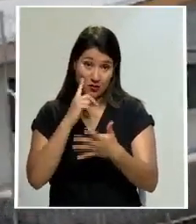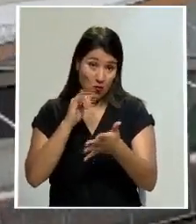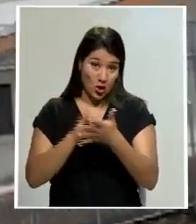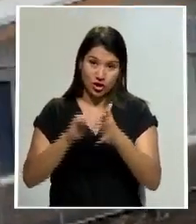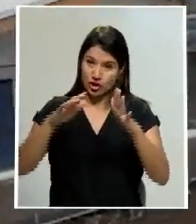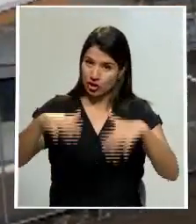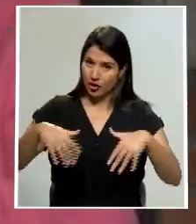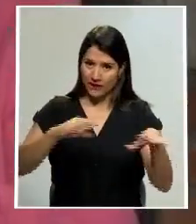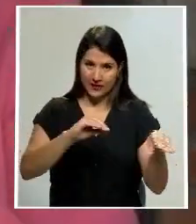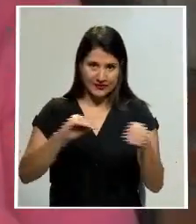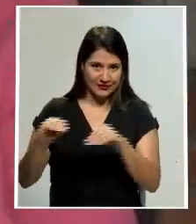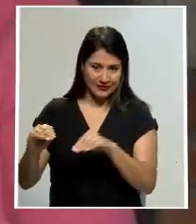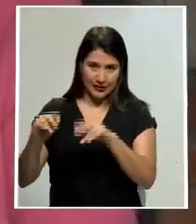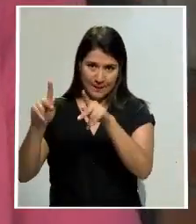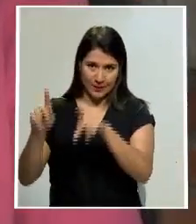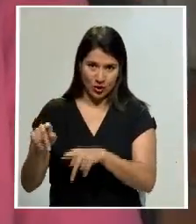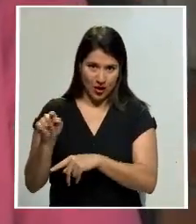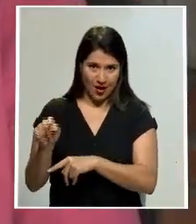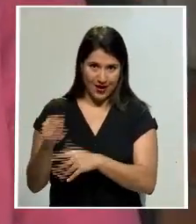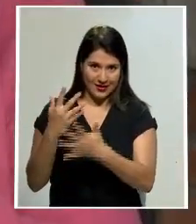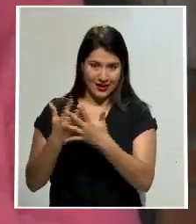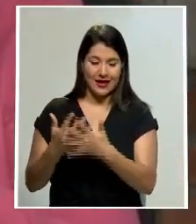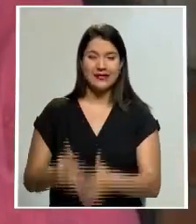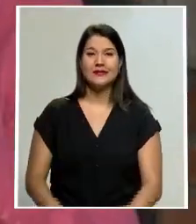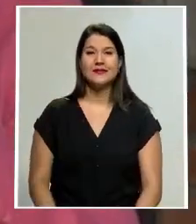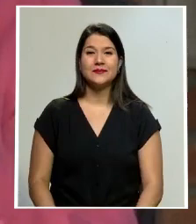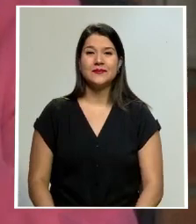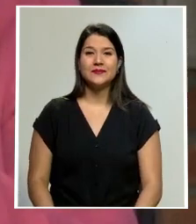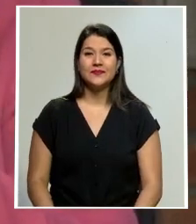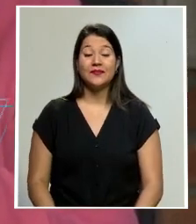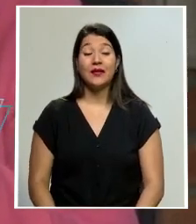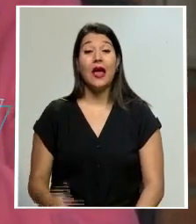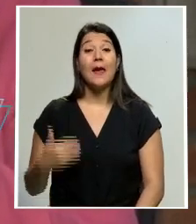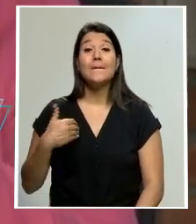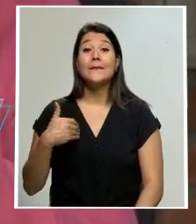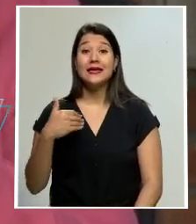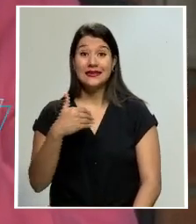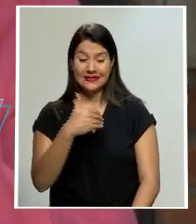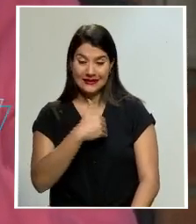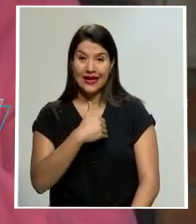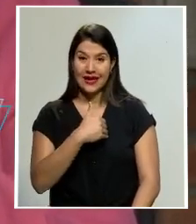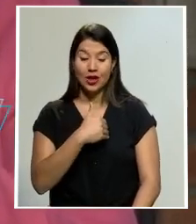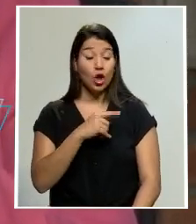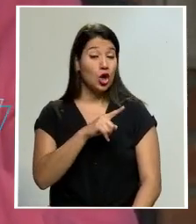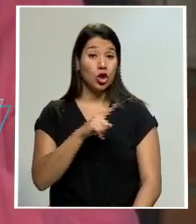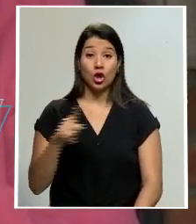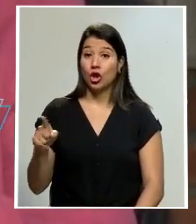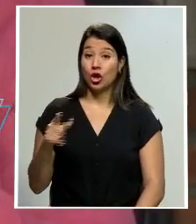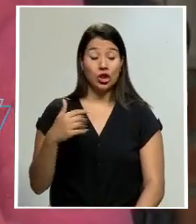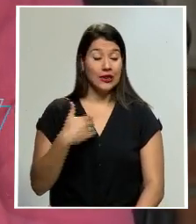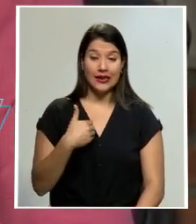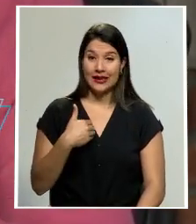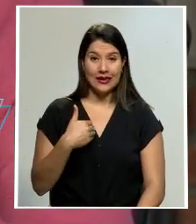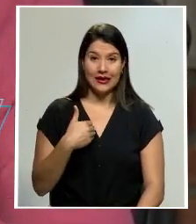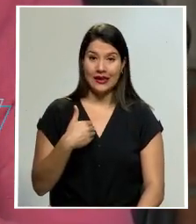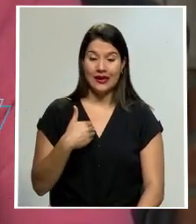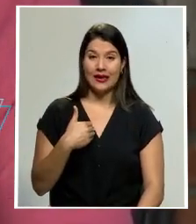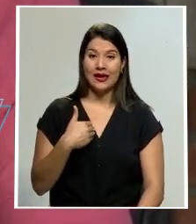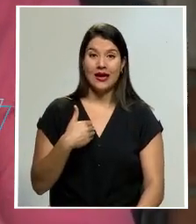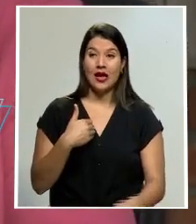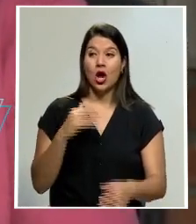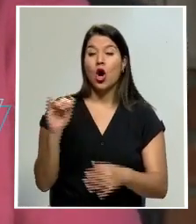está en funcionamiento. Uno, este ministerio es de los pocos que no tiene una